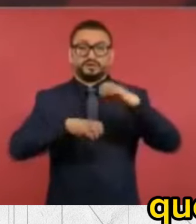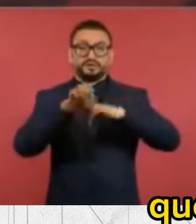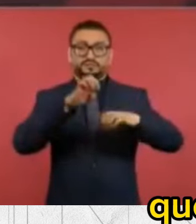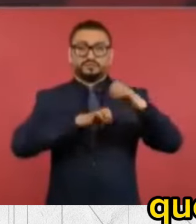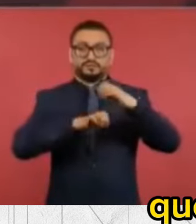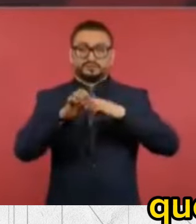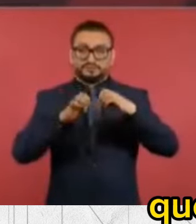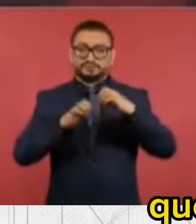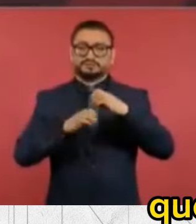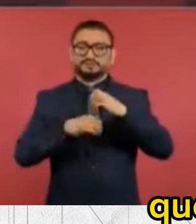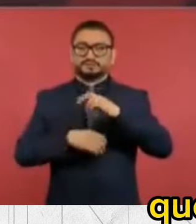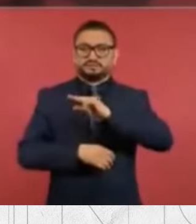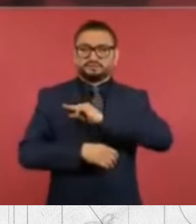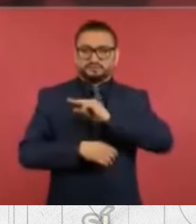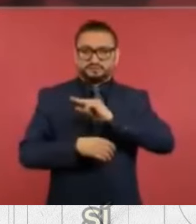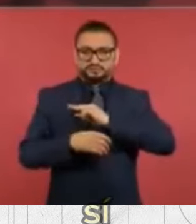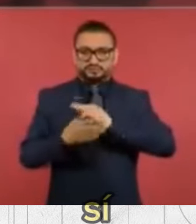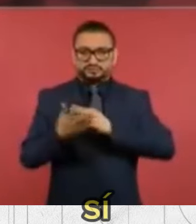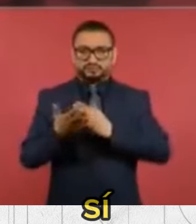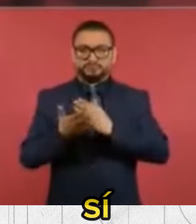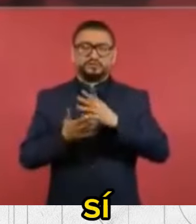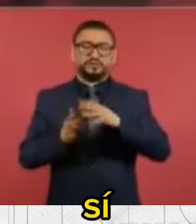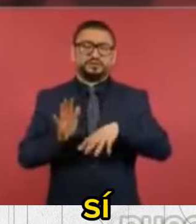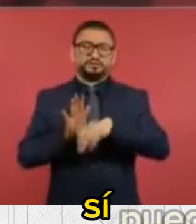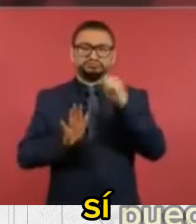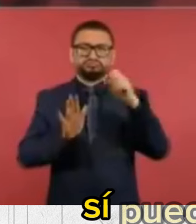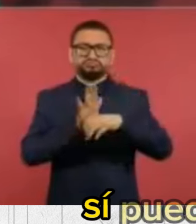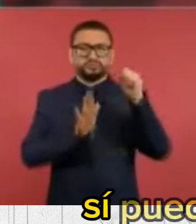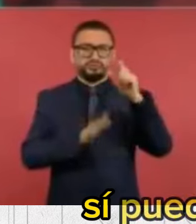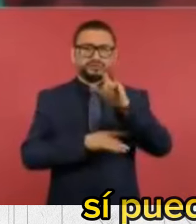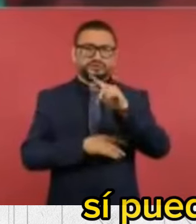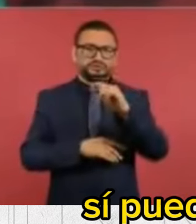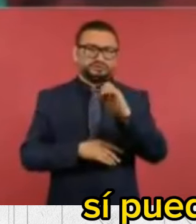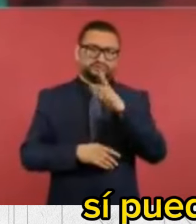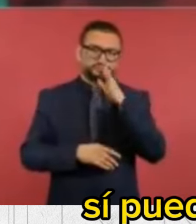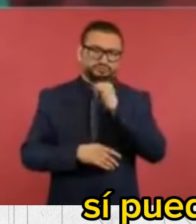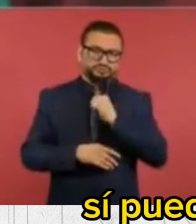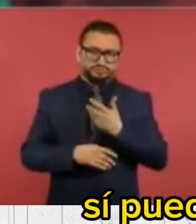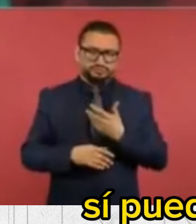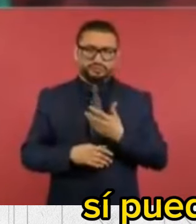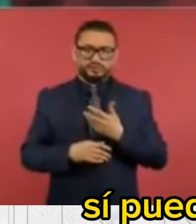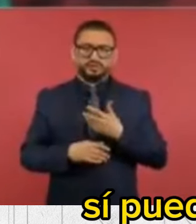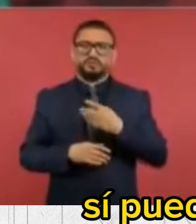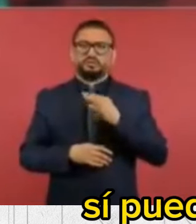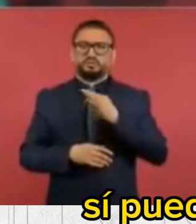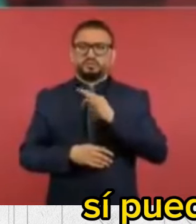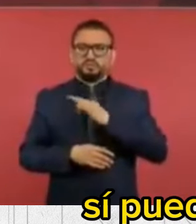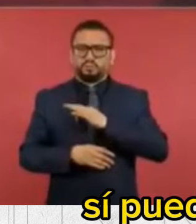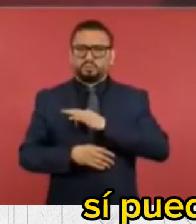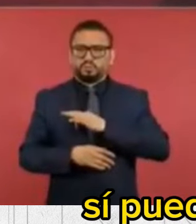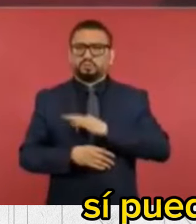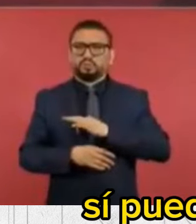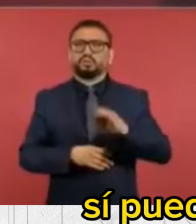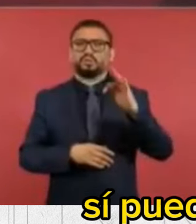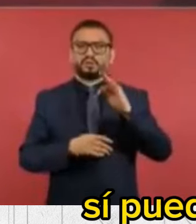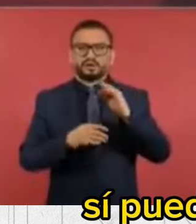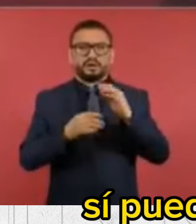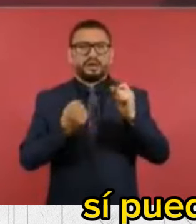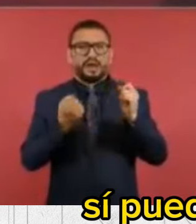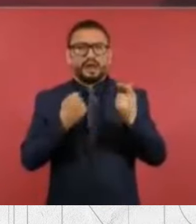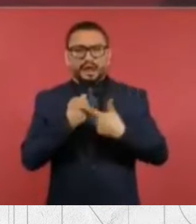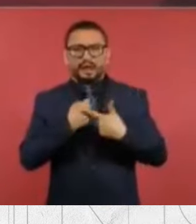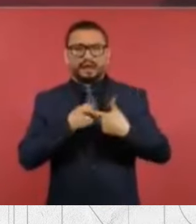particulares. Sí puede llevarse a cabo alguna asociación,